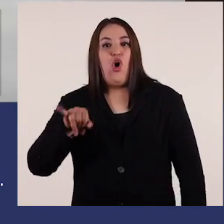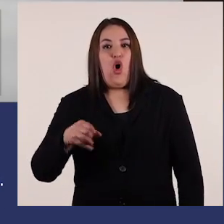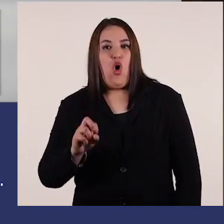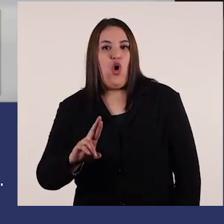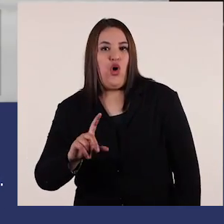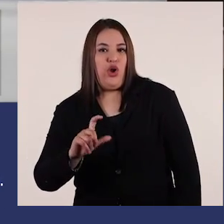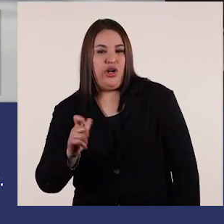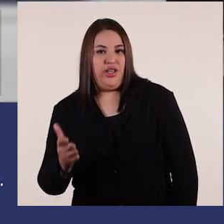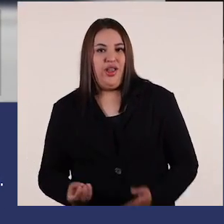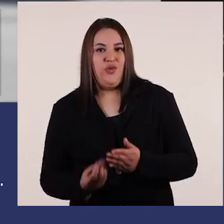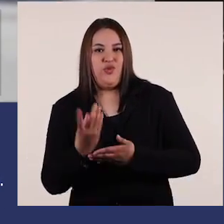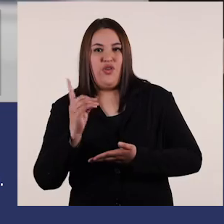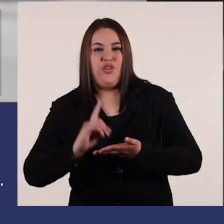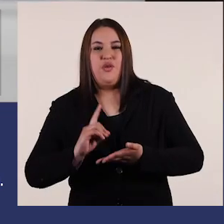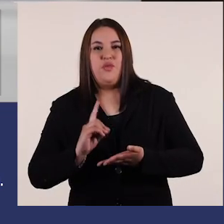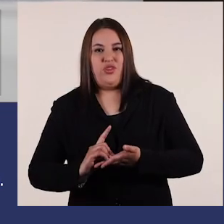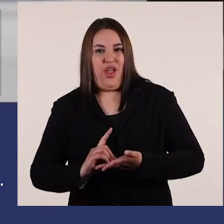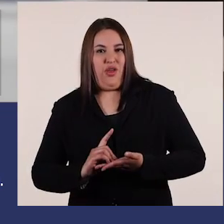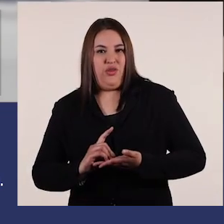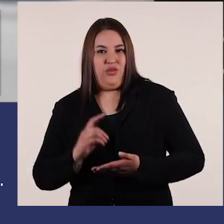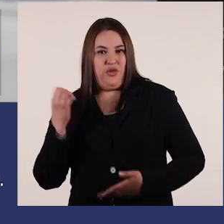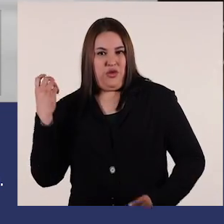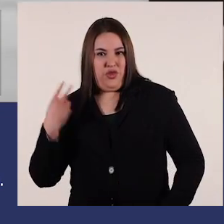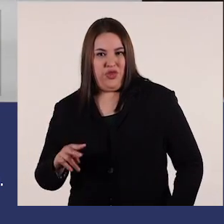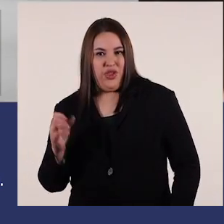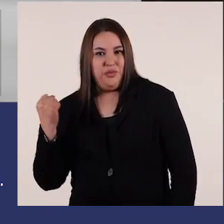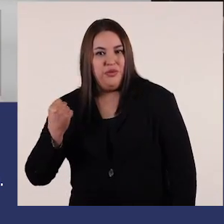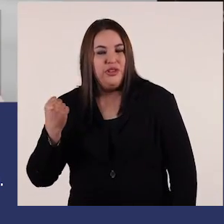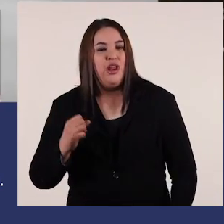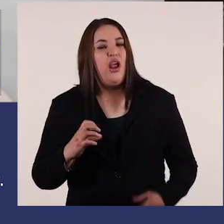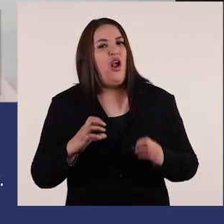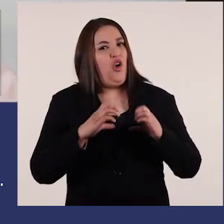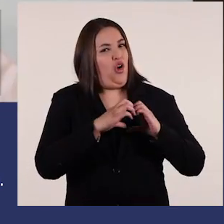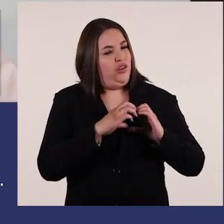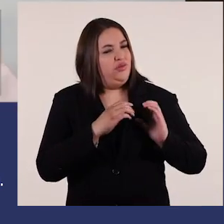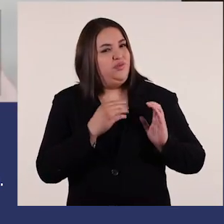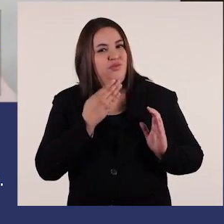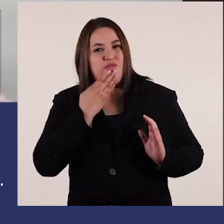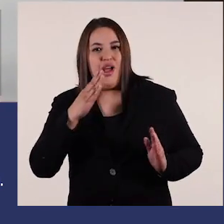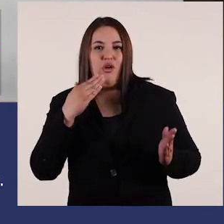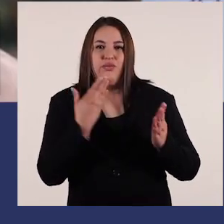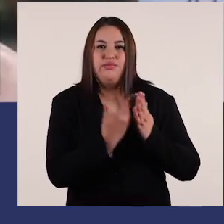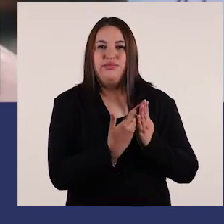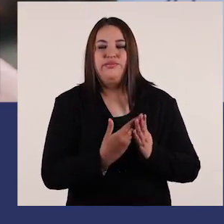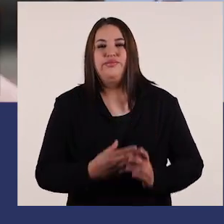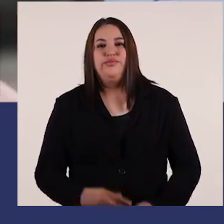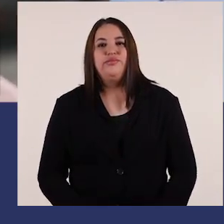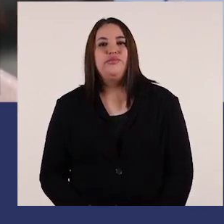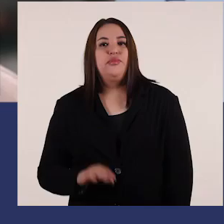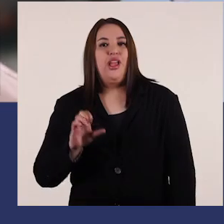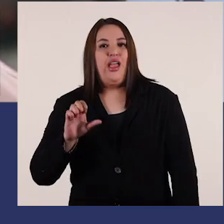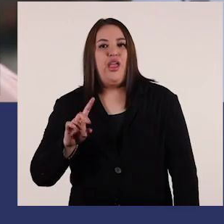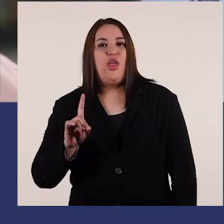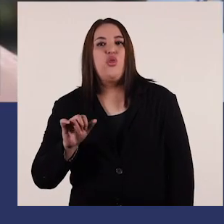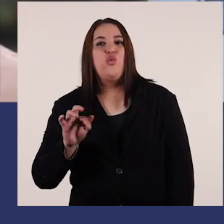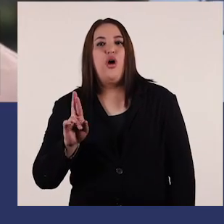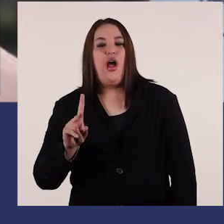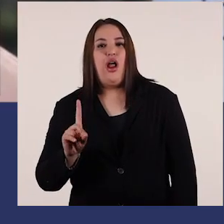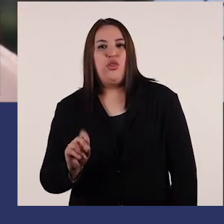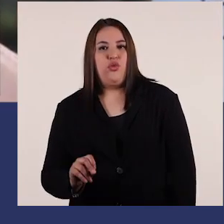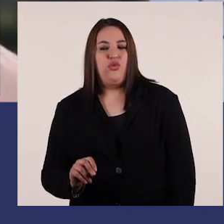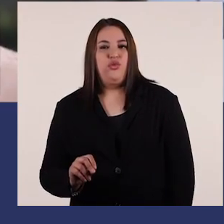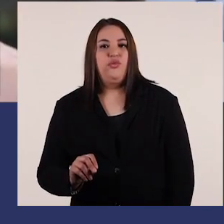el nuevo diputado de Piñera. Y me la jugaré, de corazón, por tiempos mejores. Hola, soy Eduardo Durán.